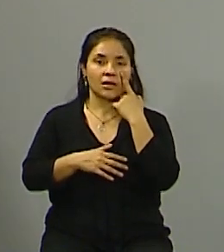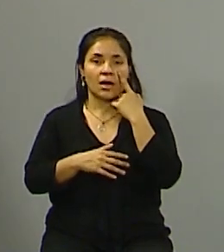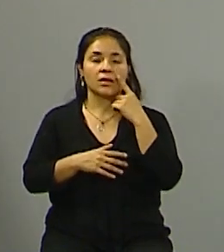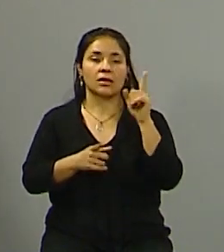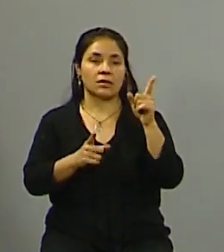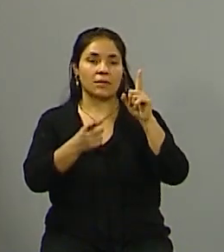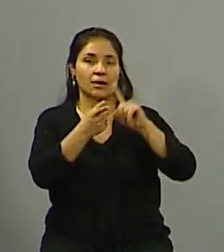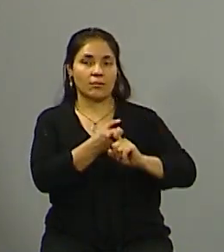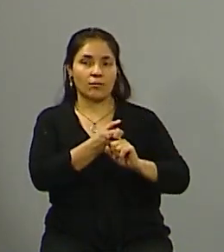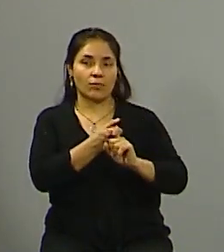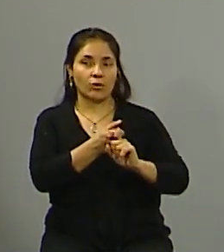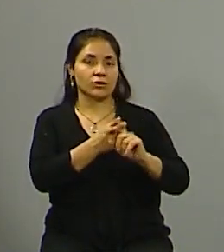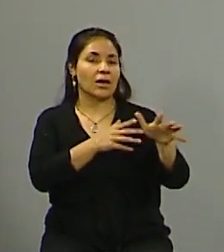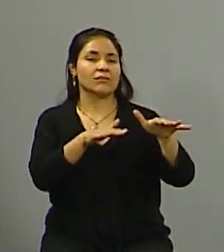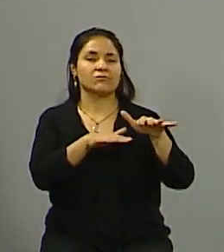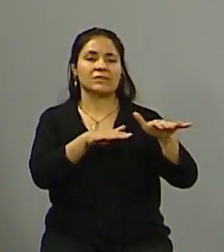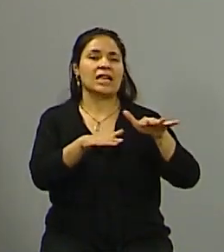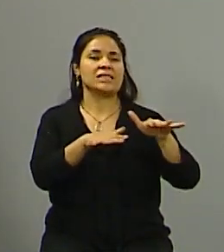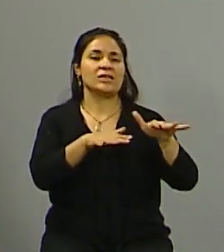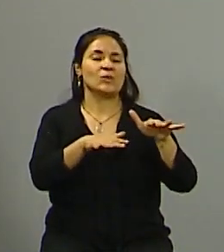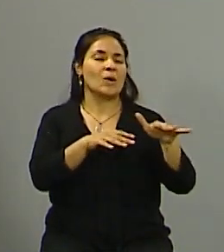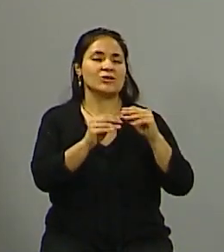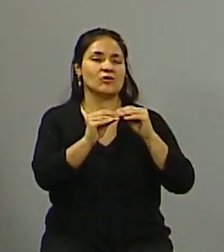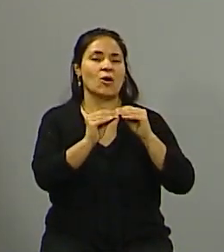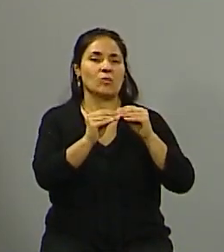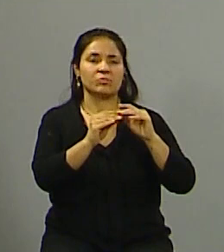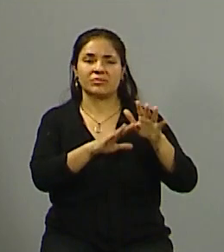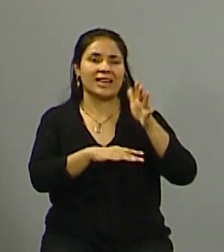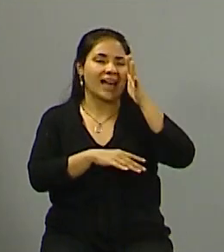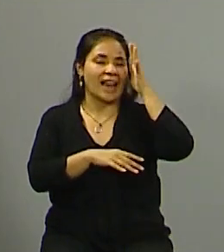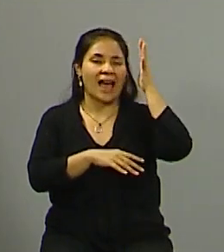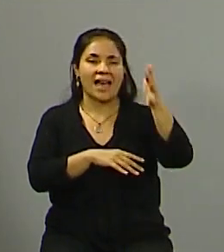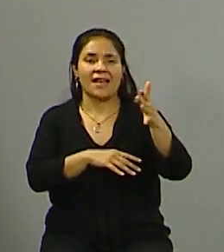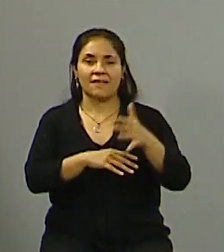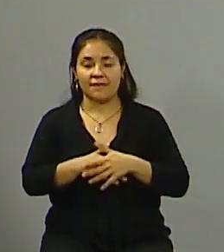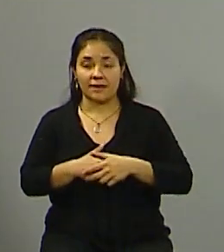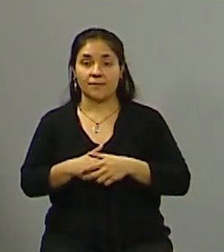esposa involucrados en una situación muy grave, digamos,